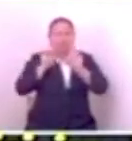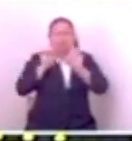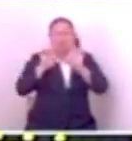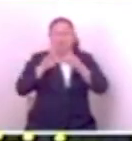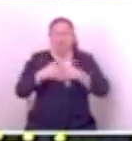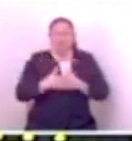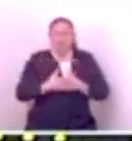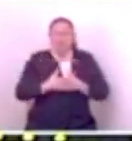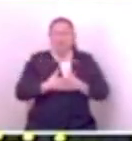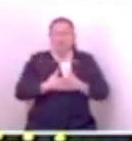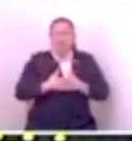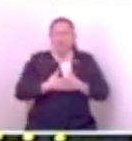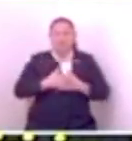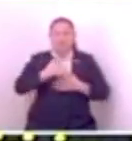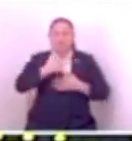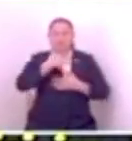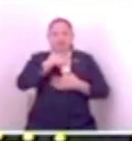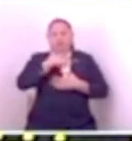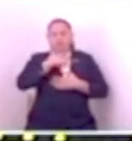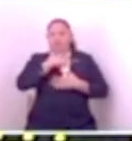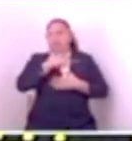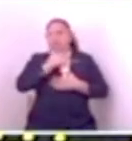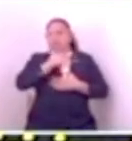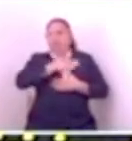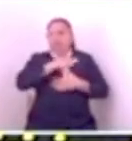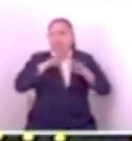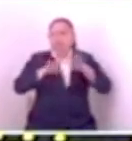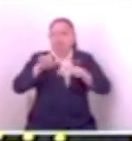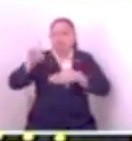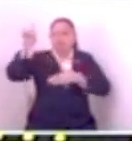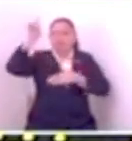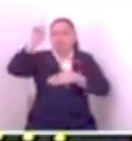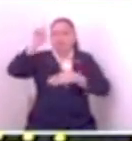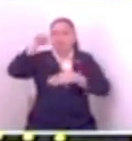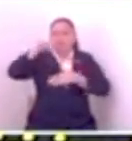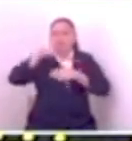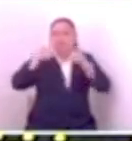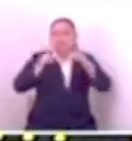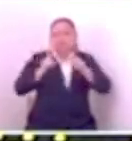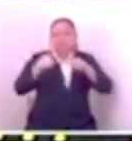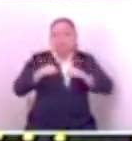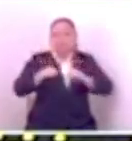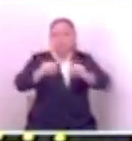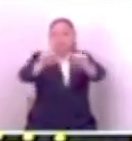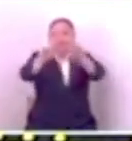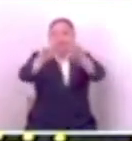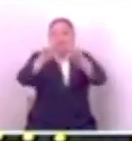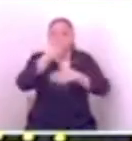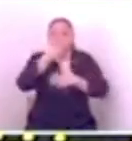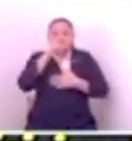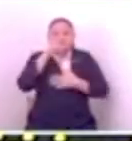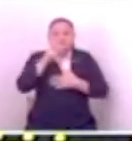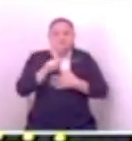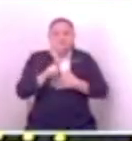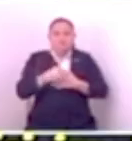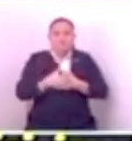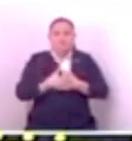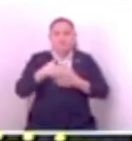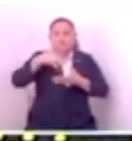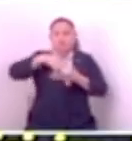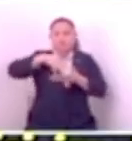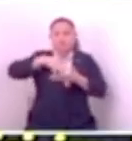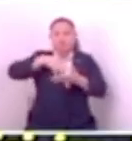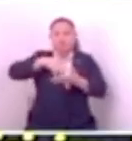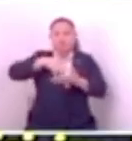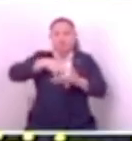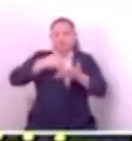ha salido a dar estas declaraciones que usted está a punto de escuchar, que la verdad nos ha dejado a todos